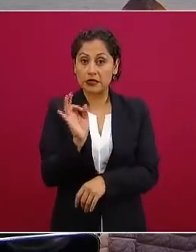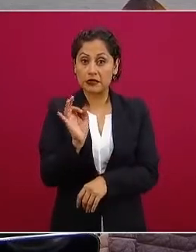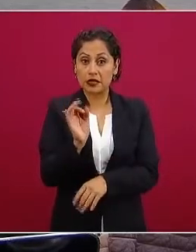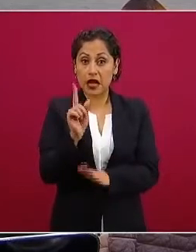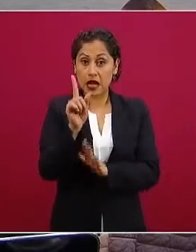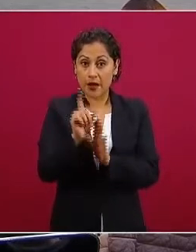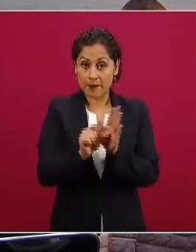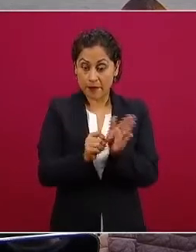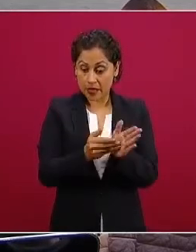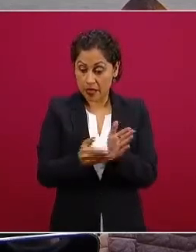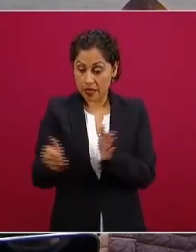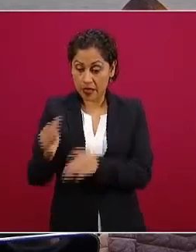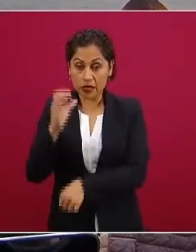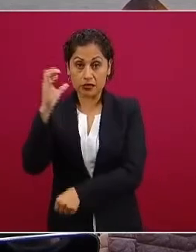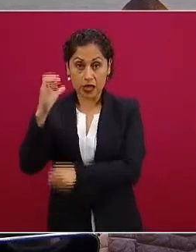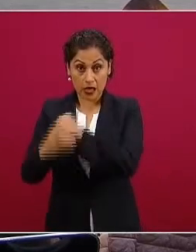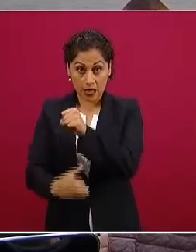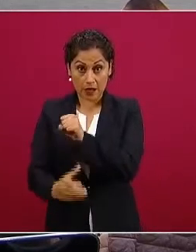con